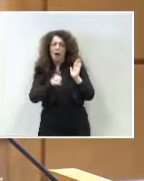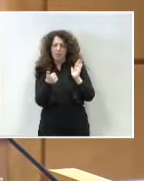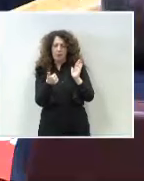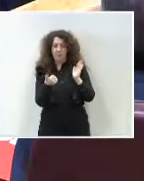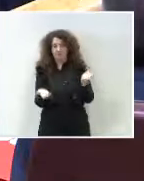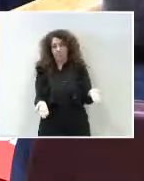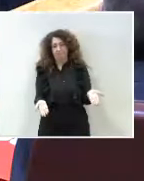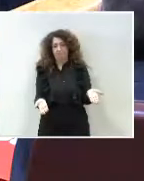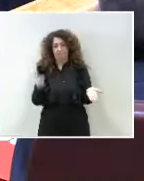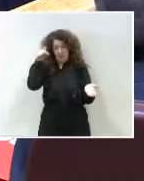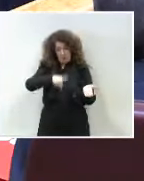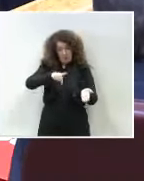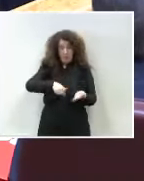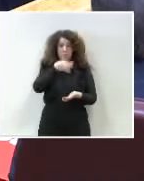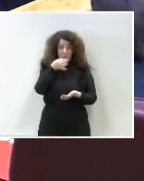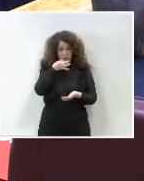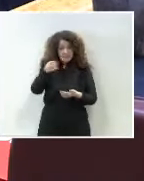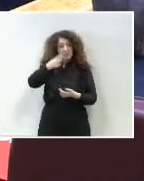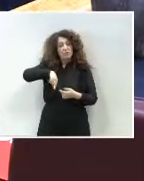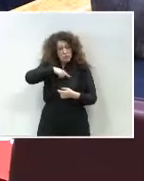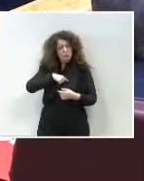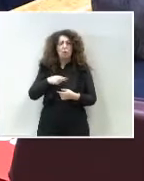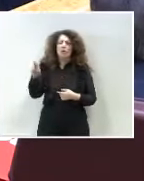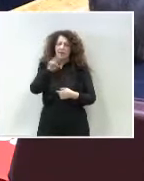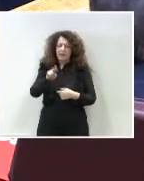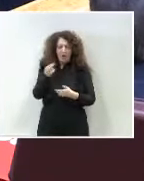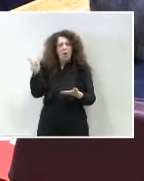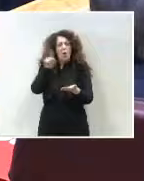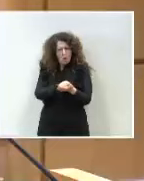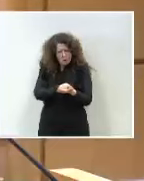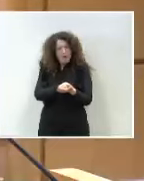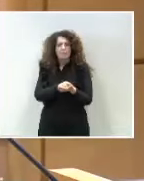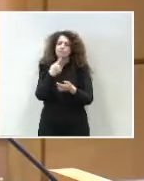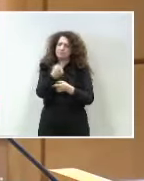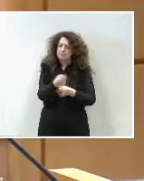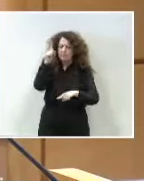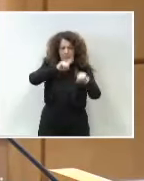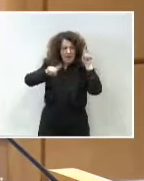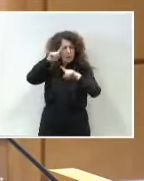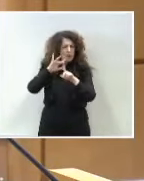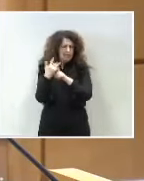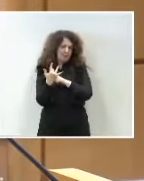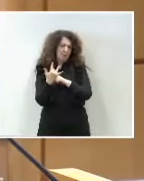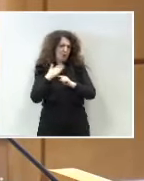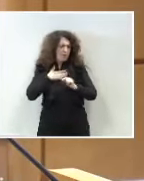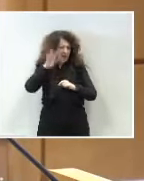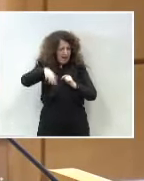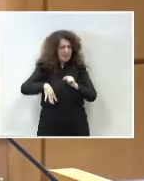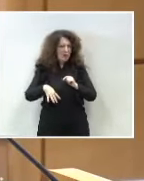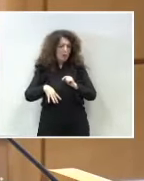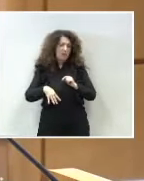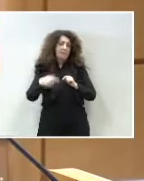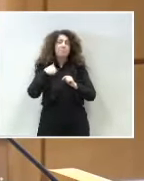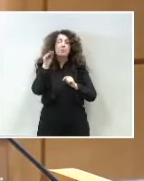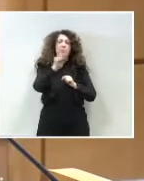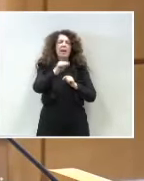presidente, esta tarde reiteramos, le volvemos a trasladar nuestra preocupación por esta situación que vive Cataluña y le preguntamos